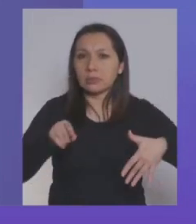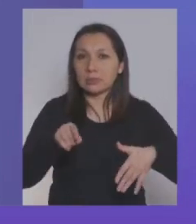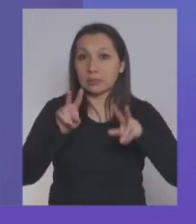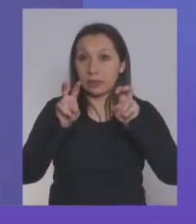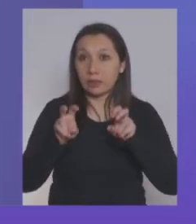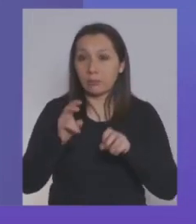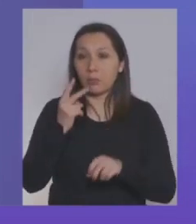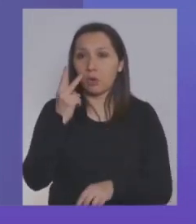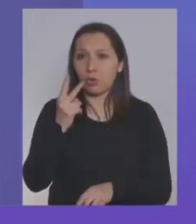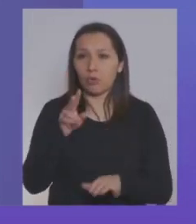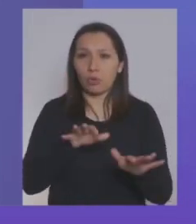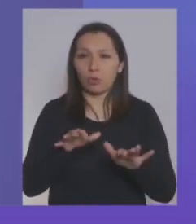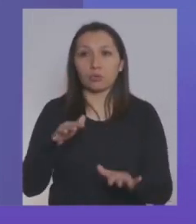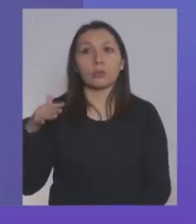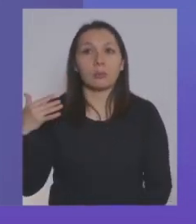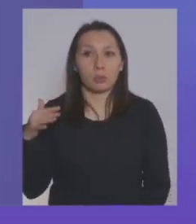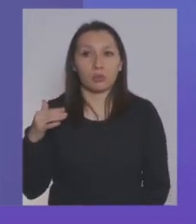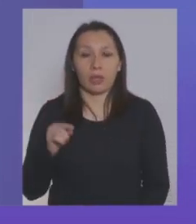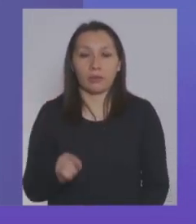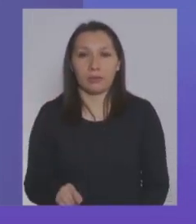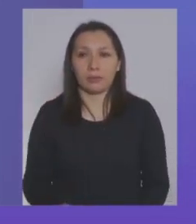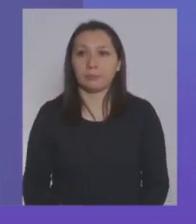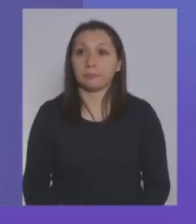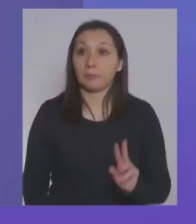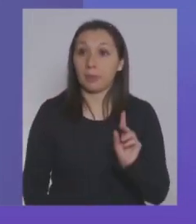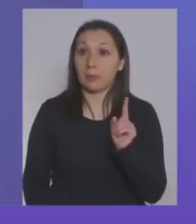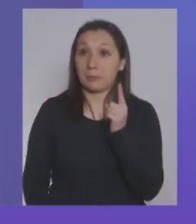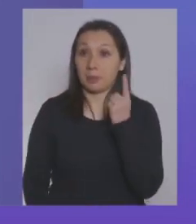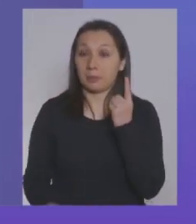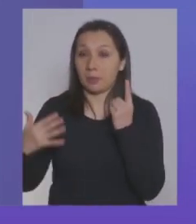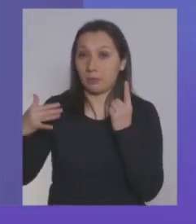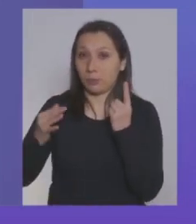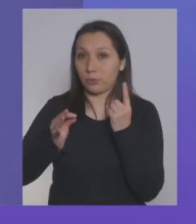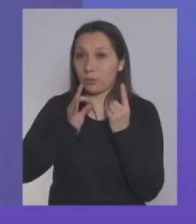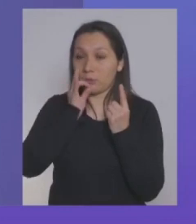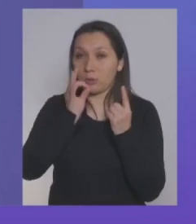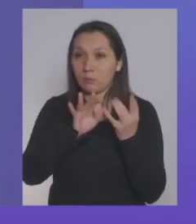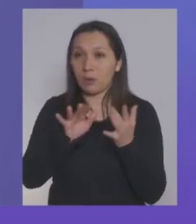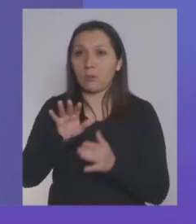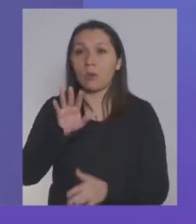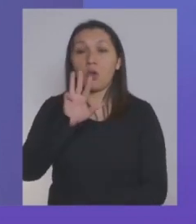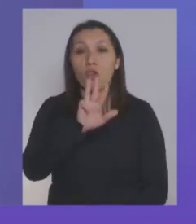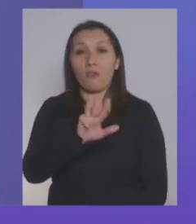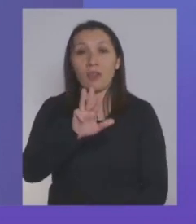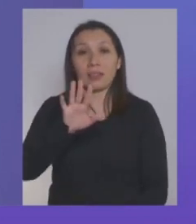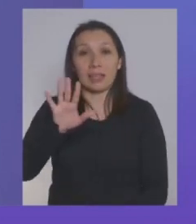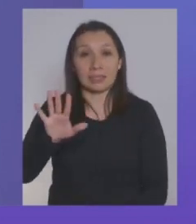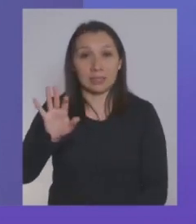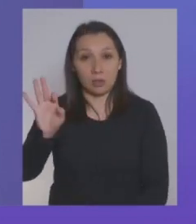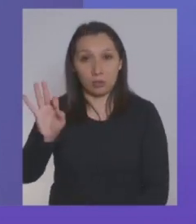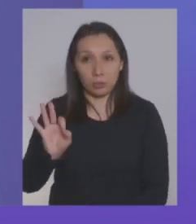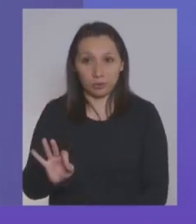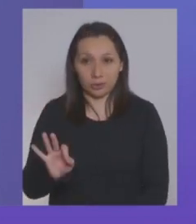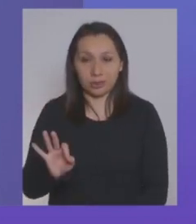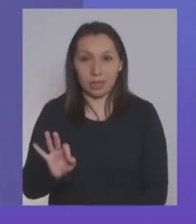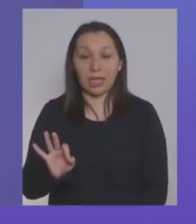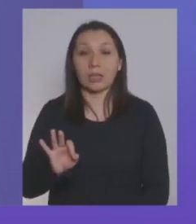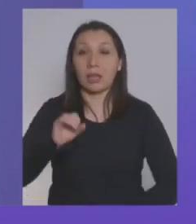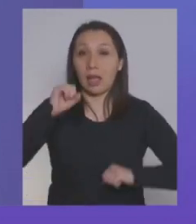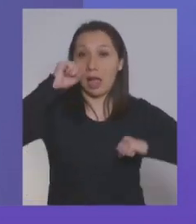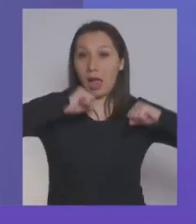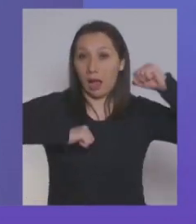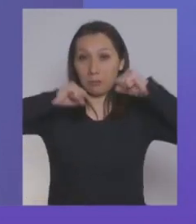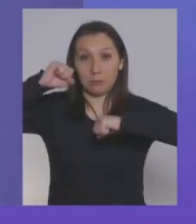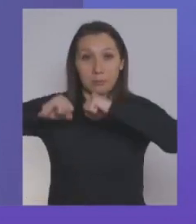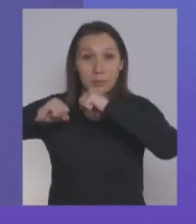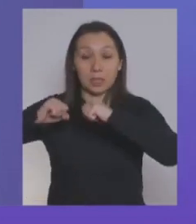vemos dos factores que son bien importantes. Lo primero que es importante señalar es que cerca del 95% de las empresas